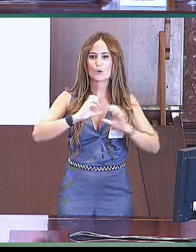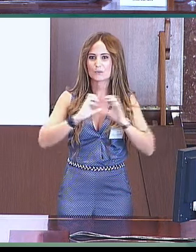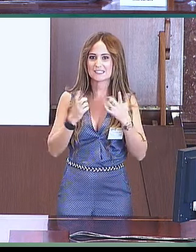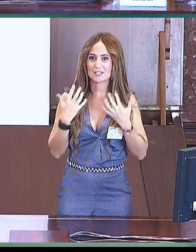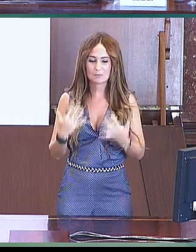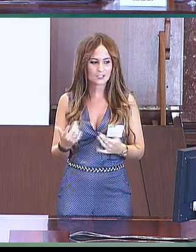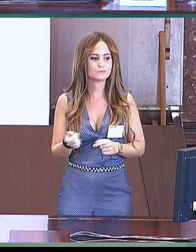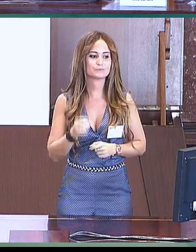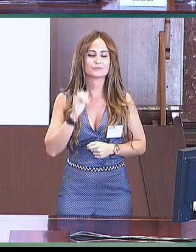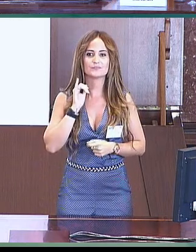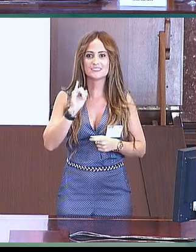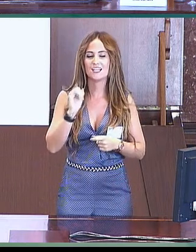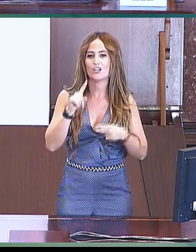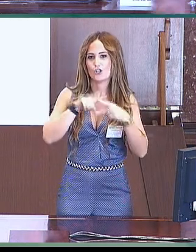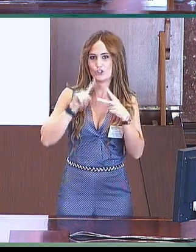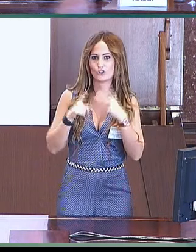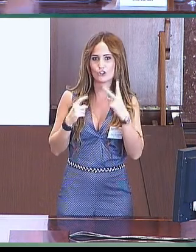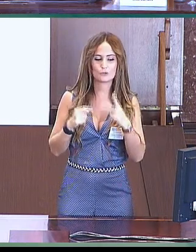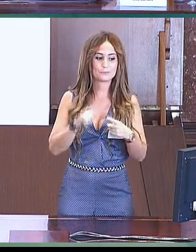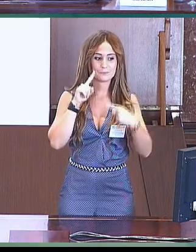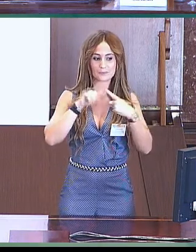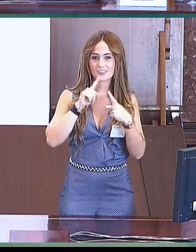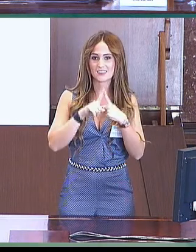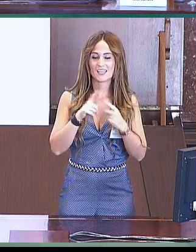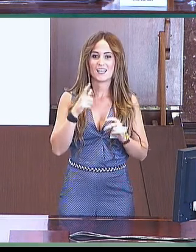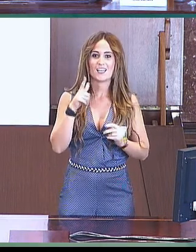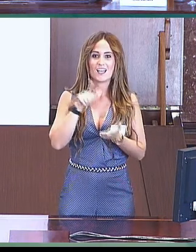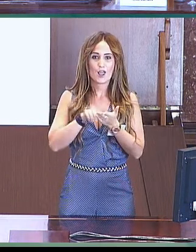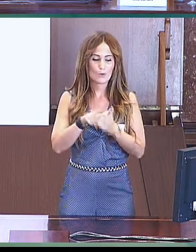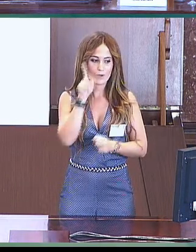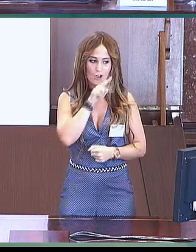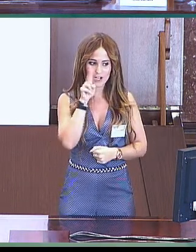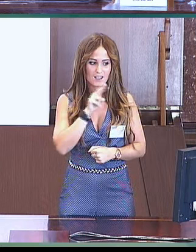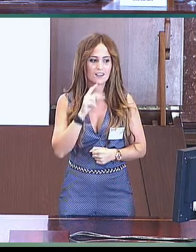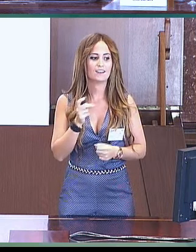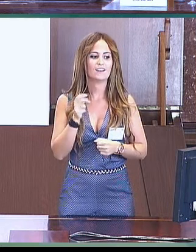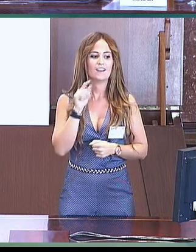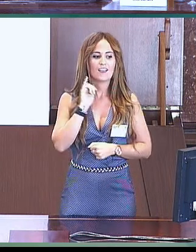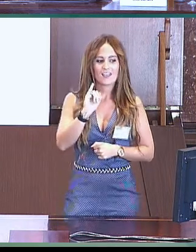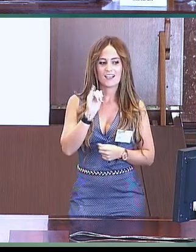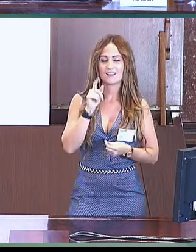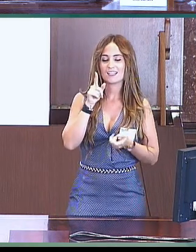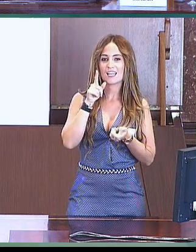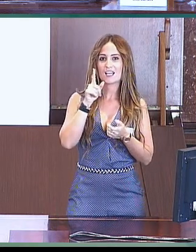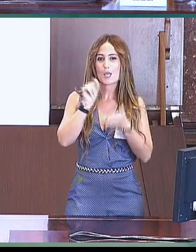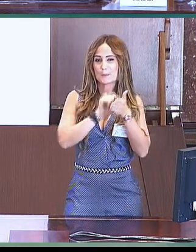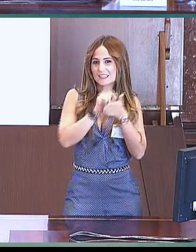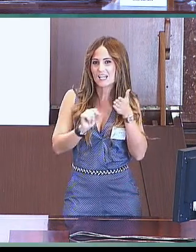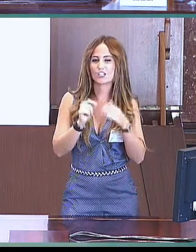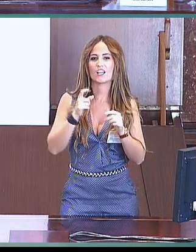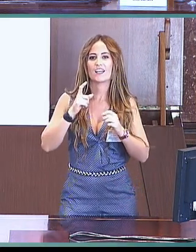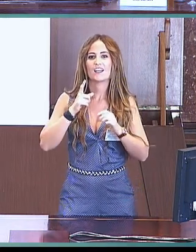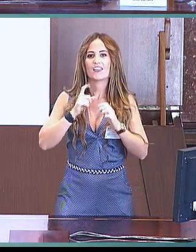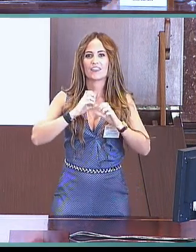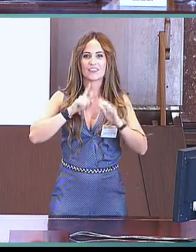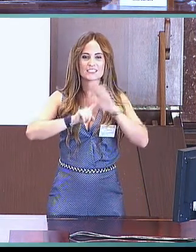estudios sobre el desarrollo de las lenguas de signos. ¿Y por qué faltan